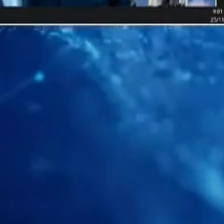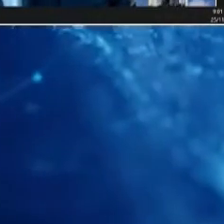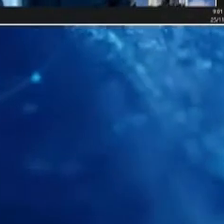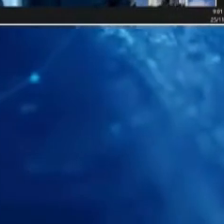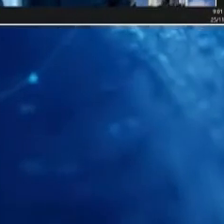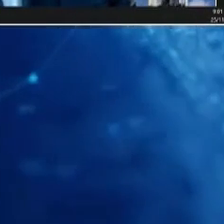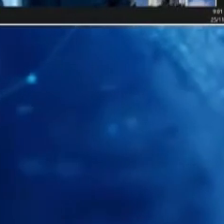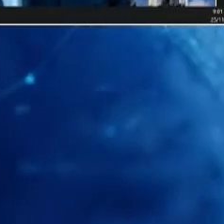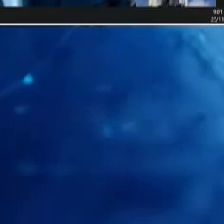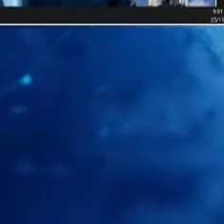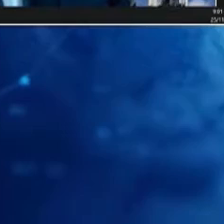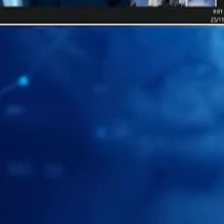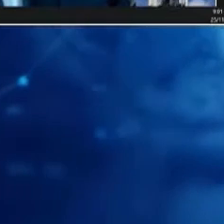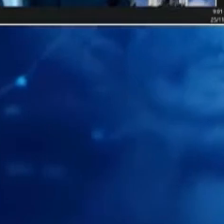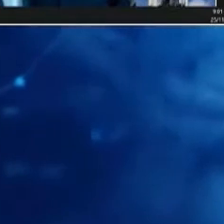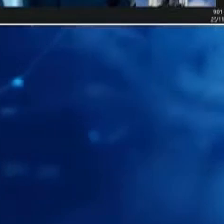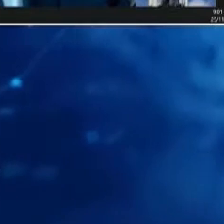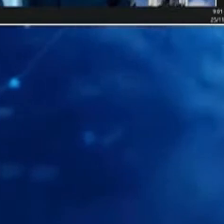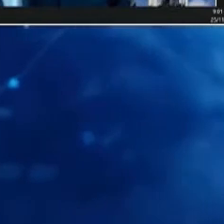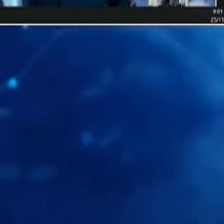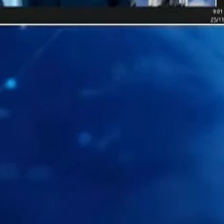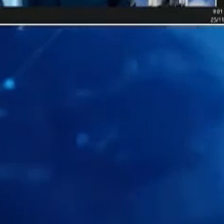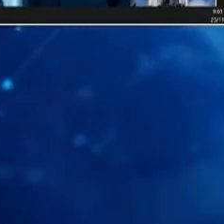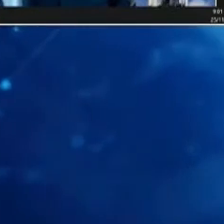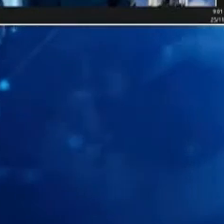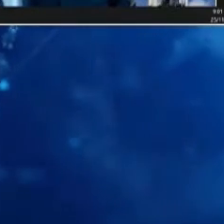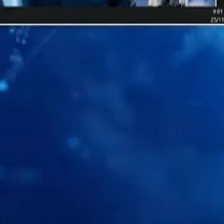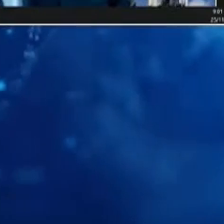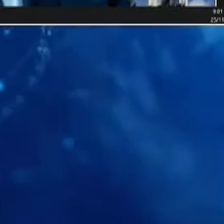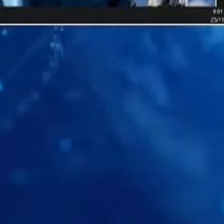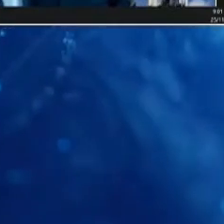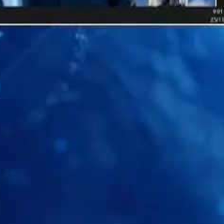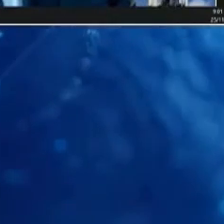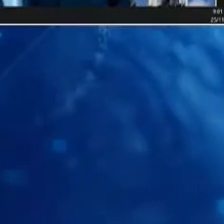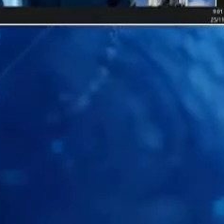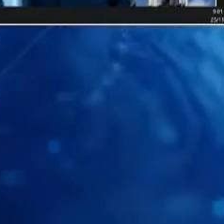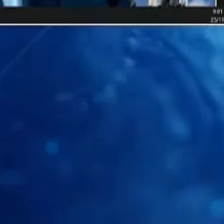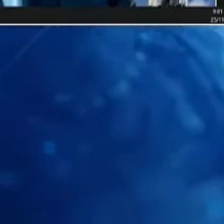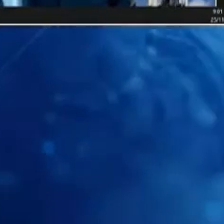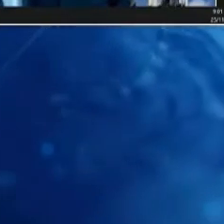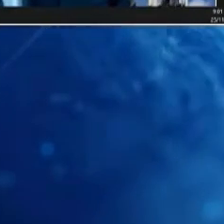oficinas de radiocomunicaciones y de derecho. Bienvenido, Mario.